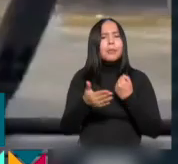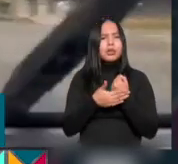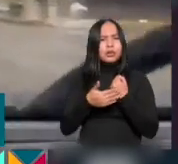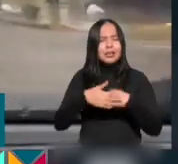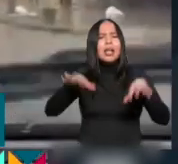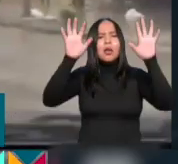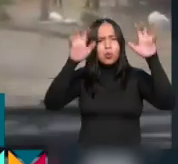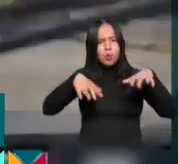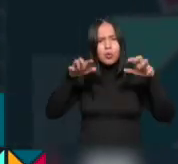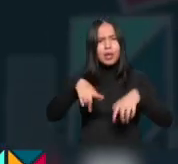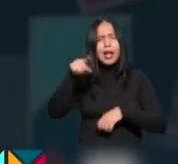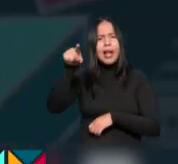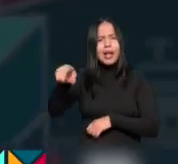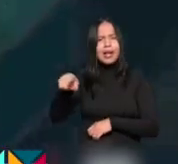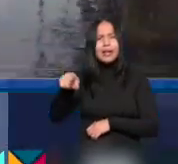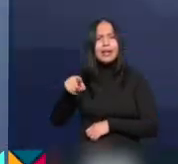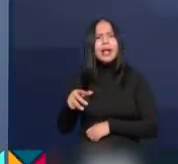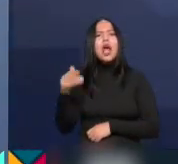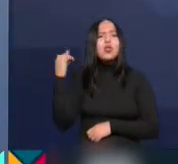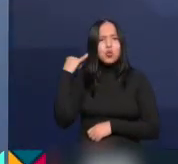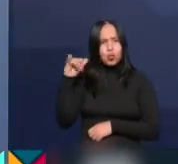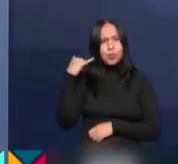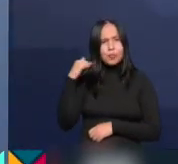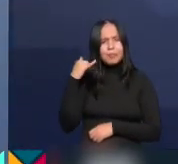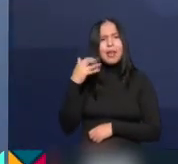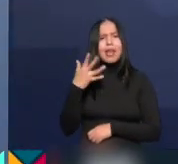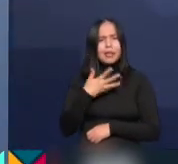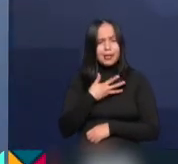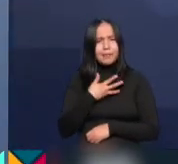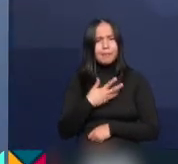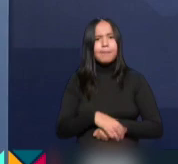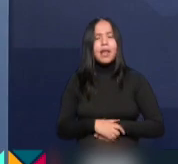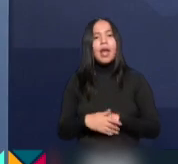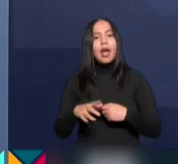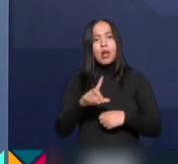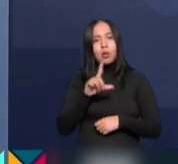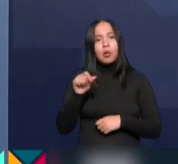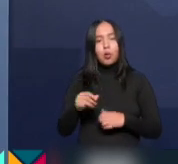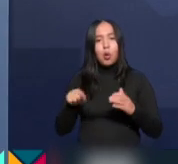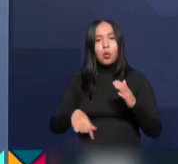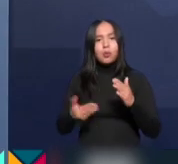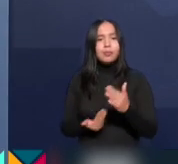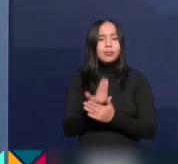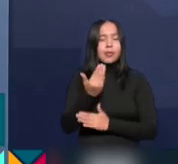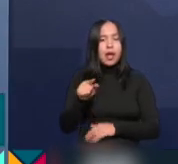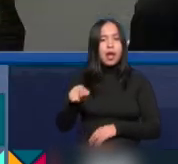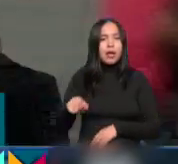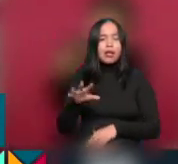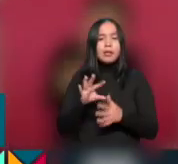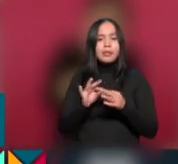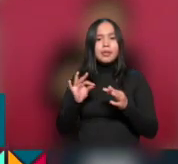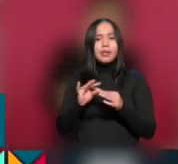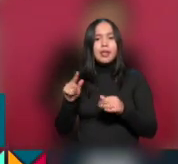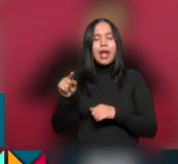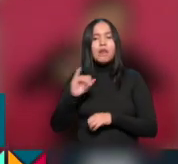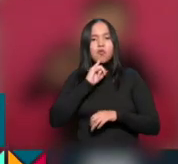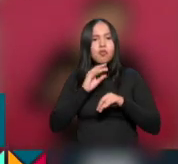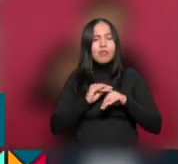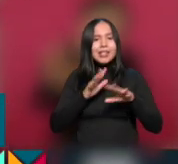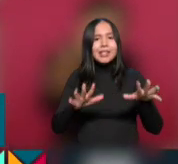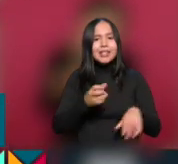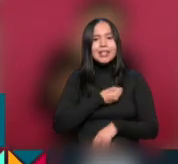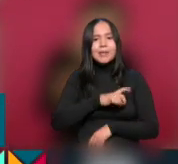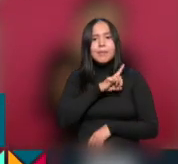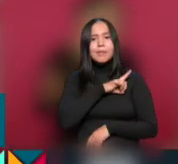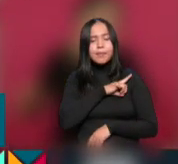puntuales torrenciales en la península de Yucatán. En otro tema, esta mañana se llevó a cabo en Palacio Nacional el último informe de salud en el gobierno